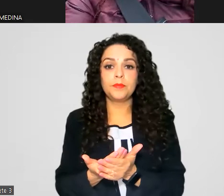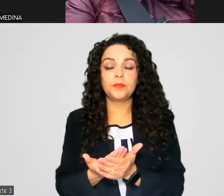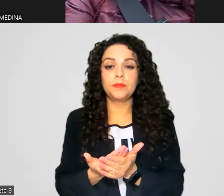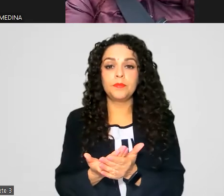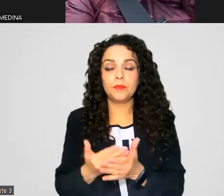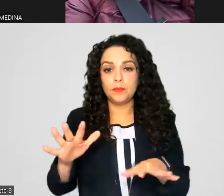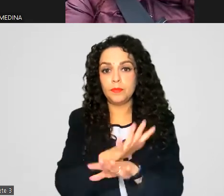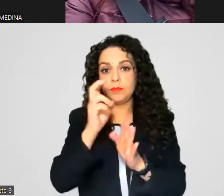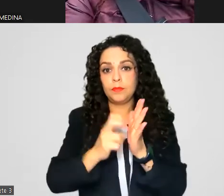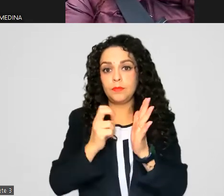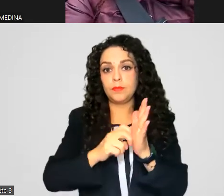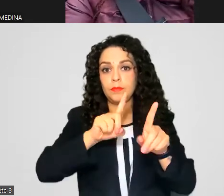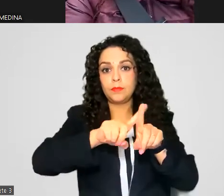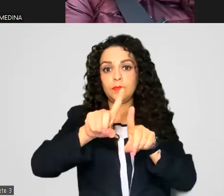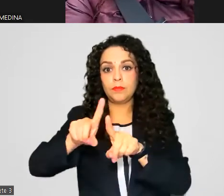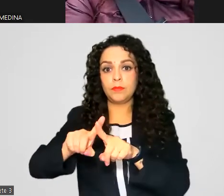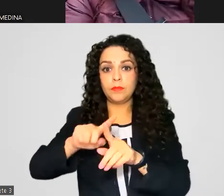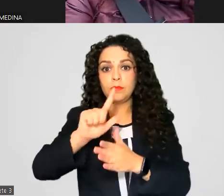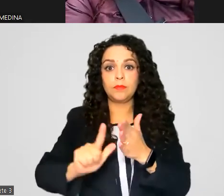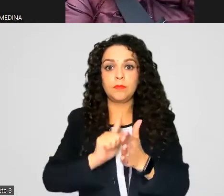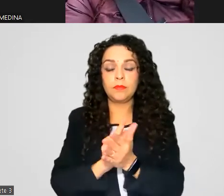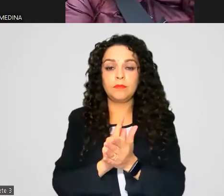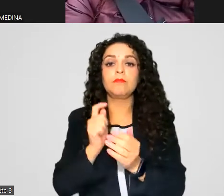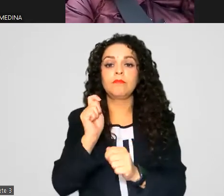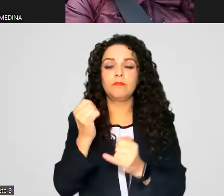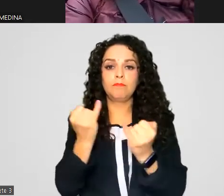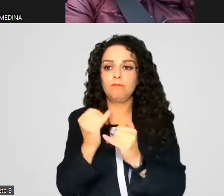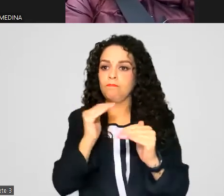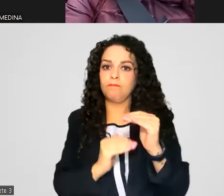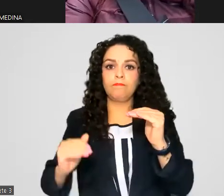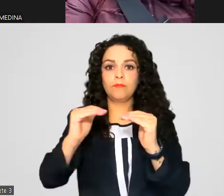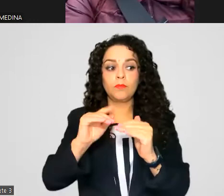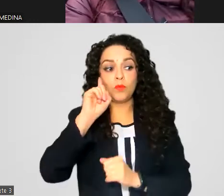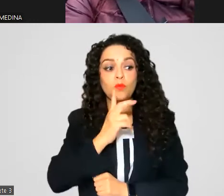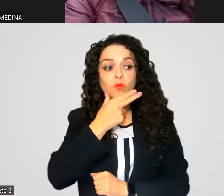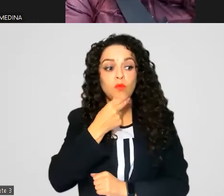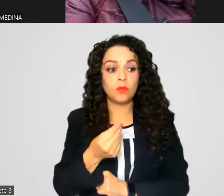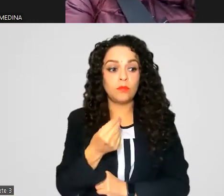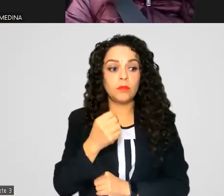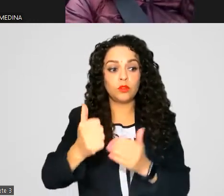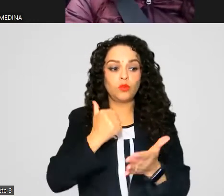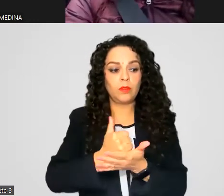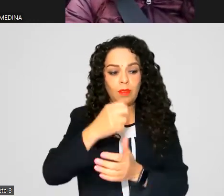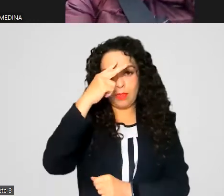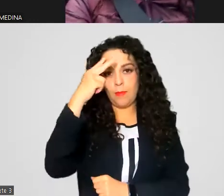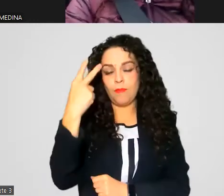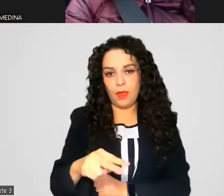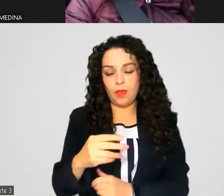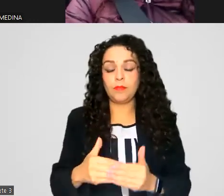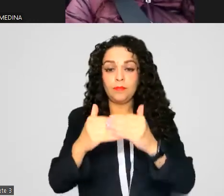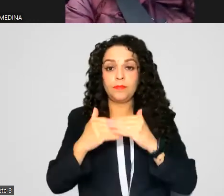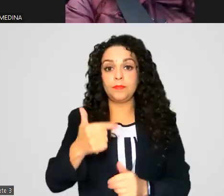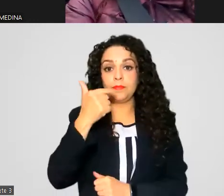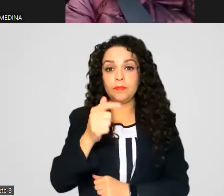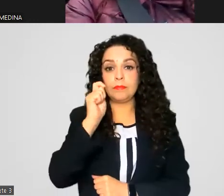reforman diversas disposiciones a la ley de igualdad sustantiva entre mujeres y hombres de la Ciudad de México. Siete, análisis,